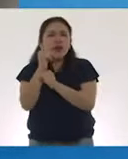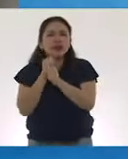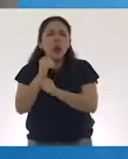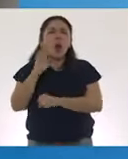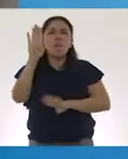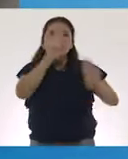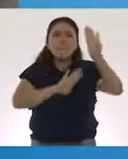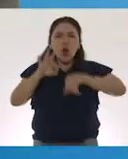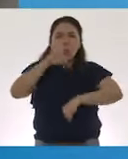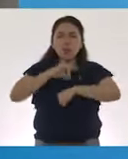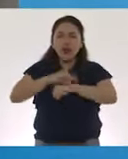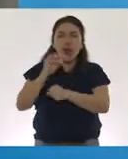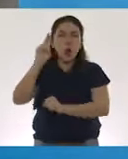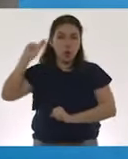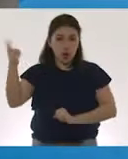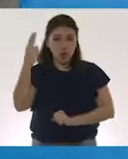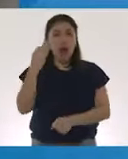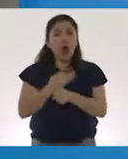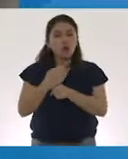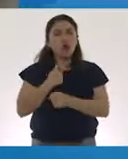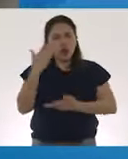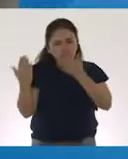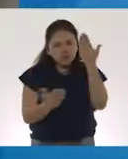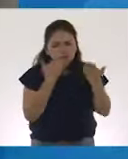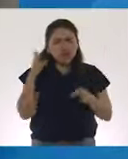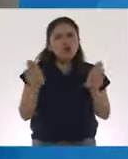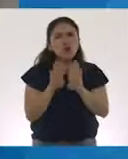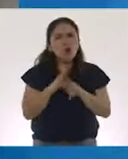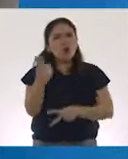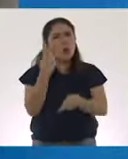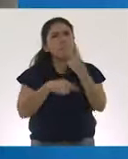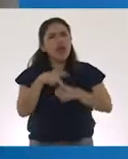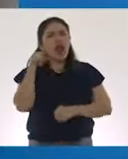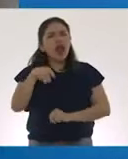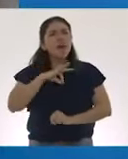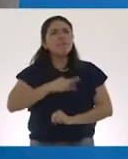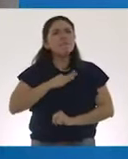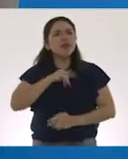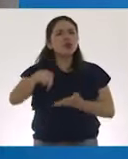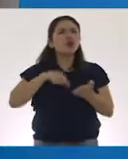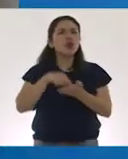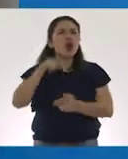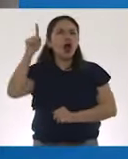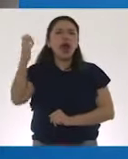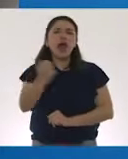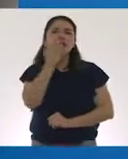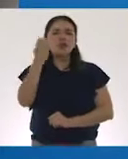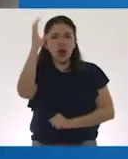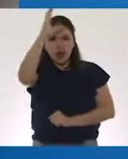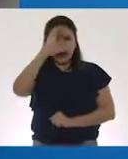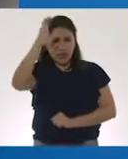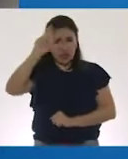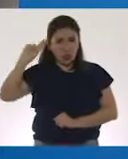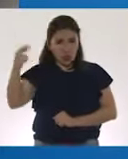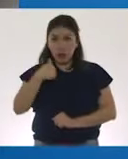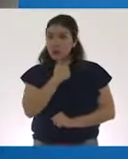la UNAM y actualmente investigo cómo se originan y evolucionan los virus en la Facultad de Ciencias de la UNAM. Me fascinan los virus porque no